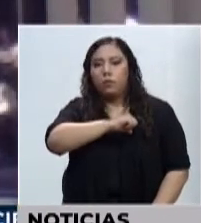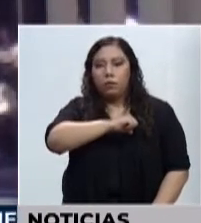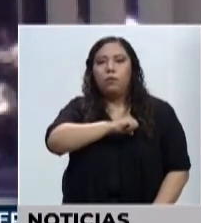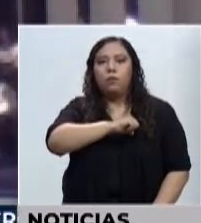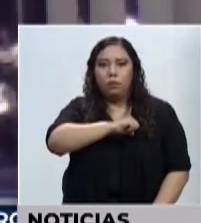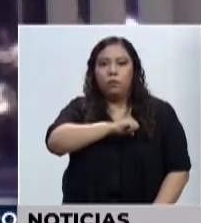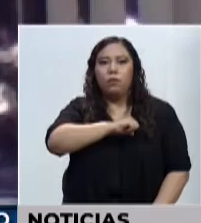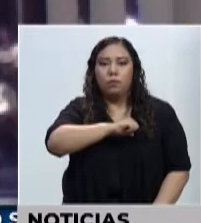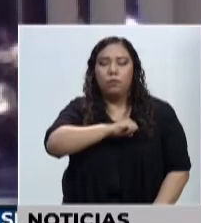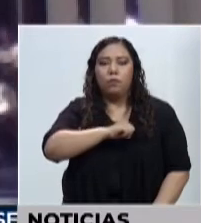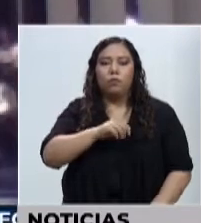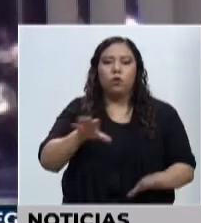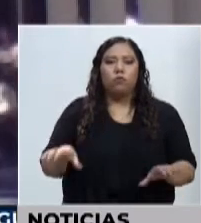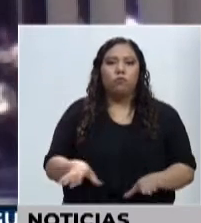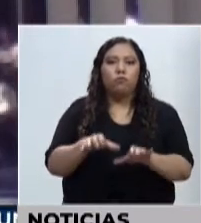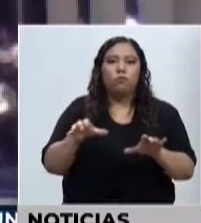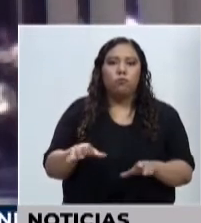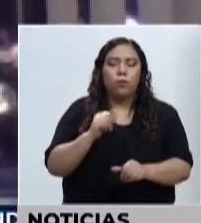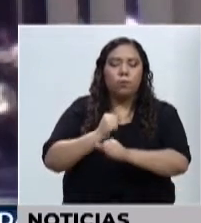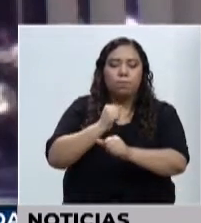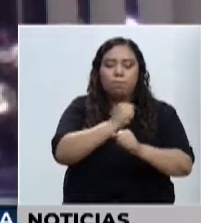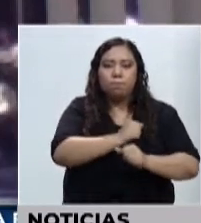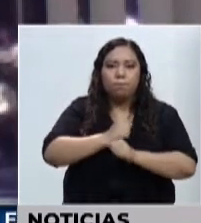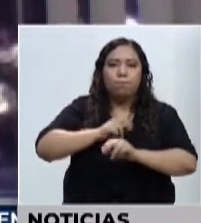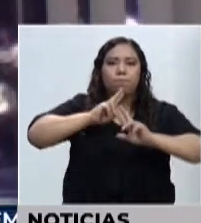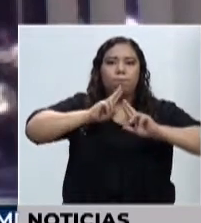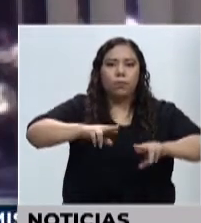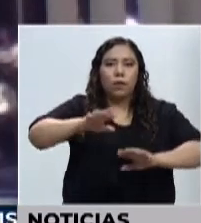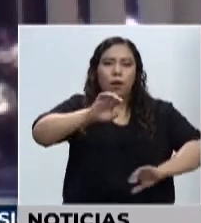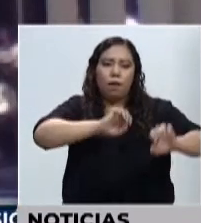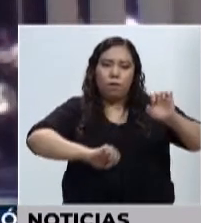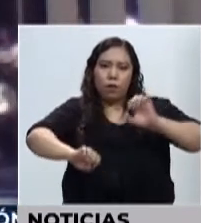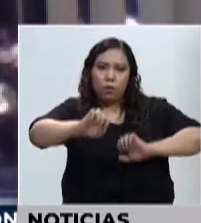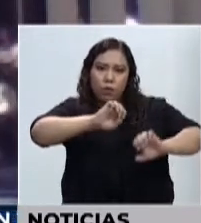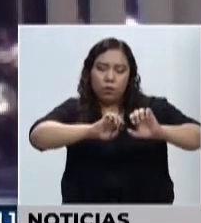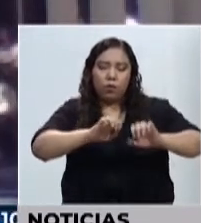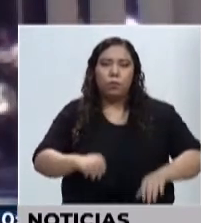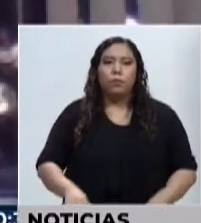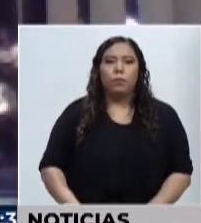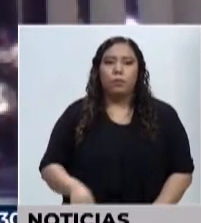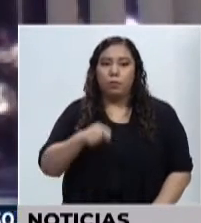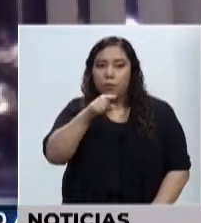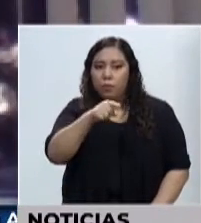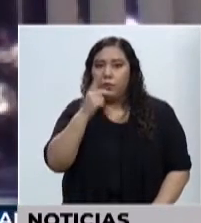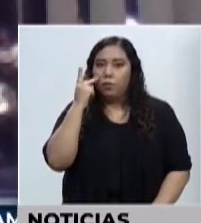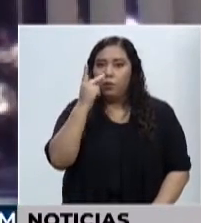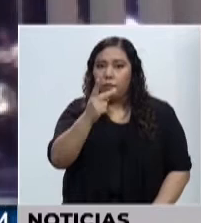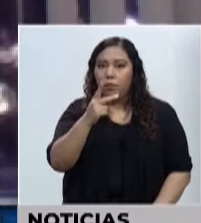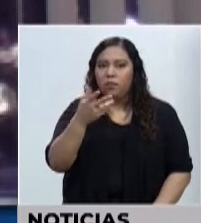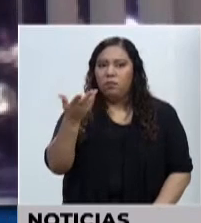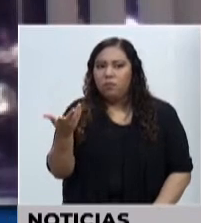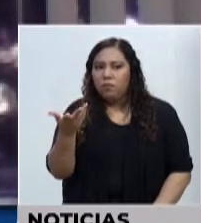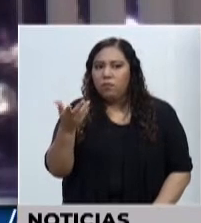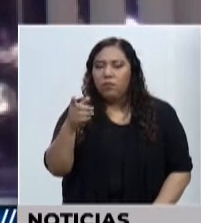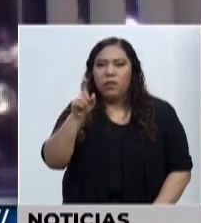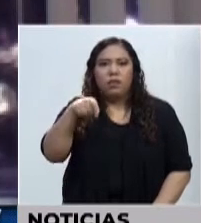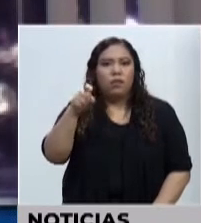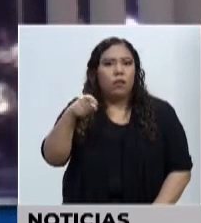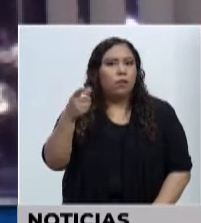resultados. Así que ahí se va viendo la necesidad de crear